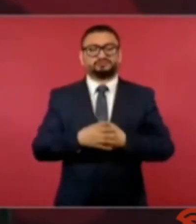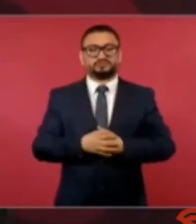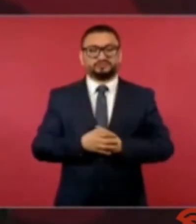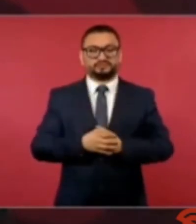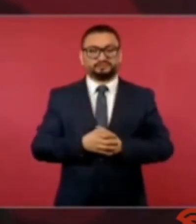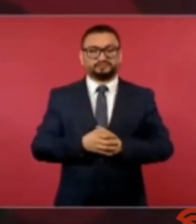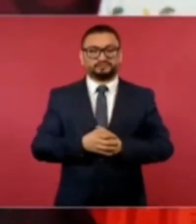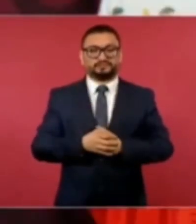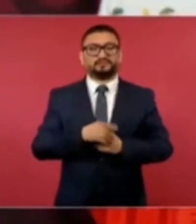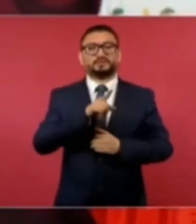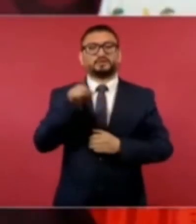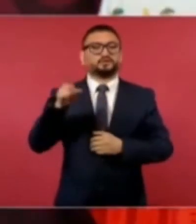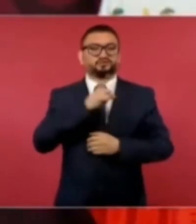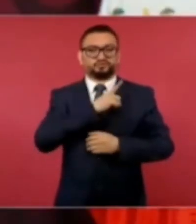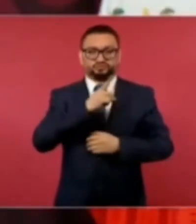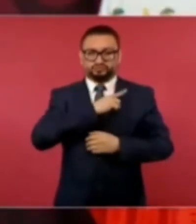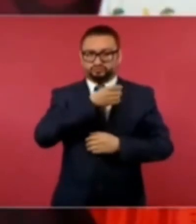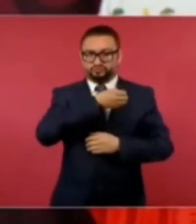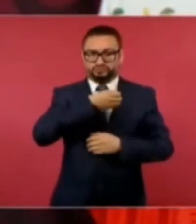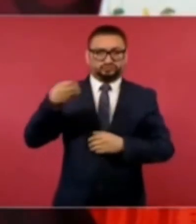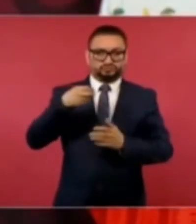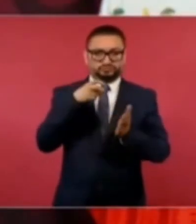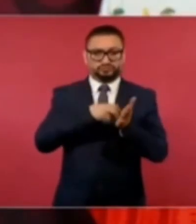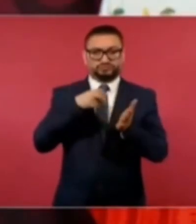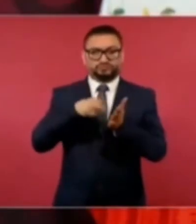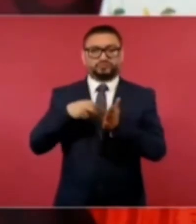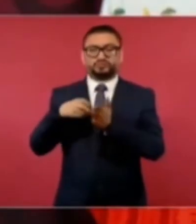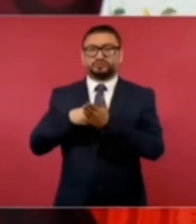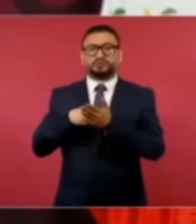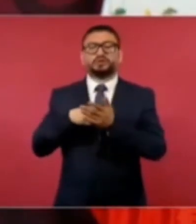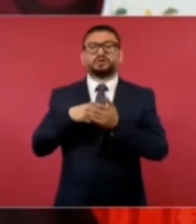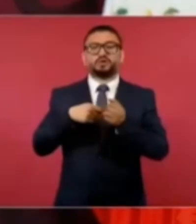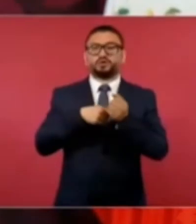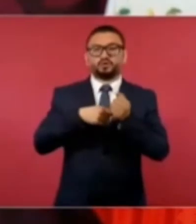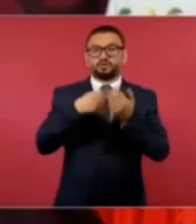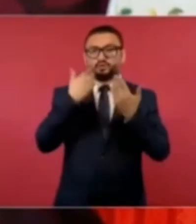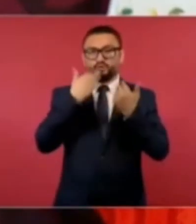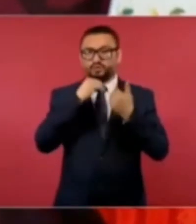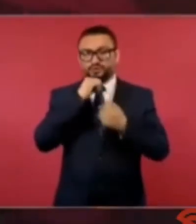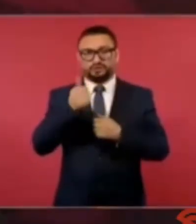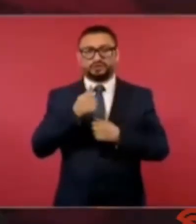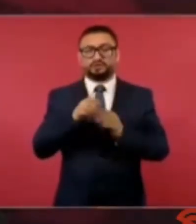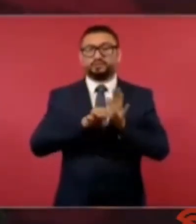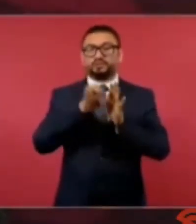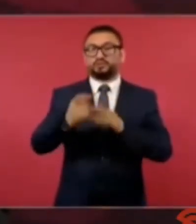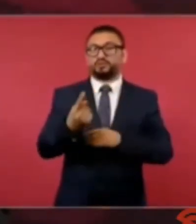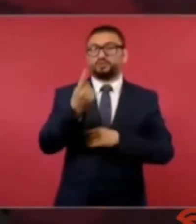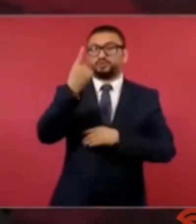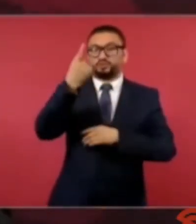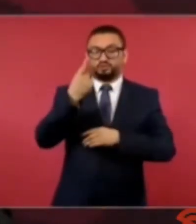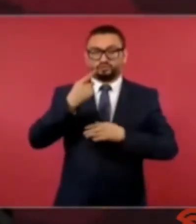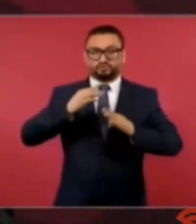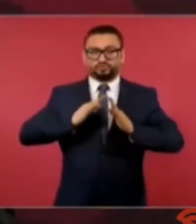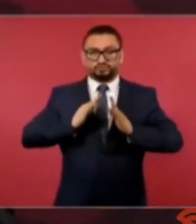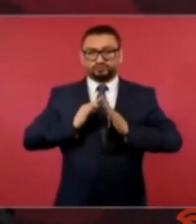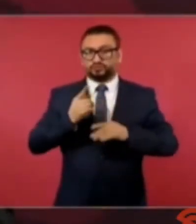ellos mismos ponen orden no se oculta nada porque un soldado un marino no es